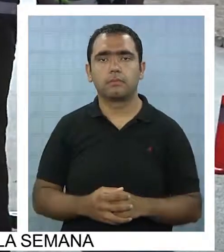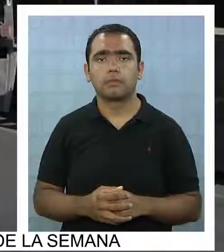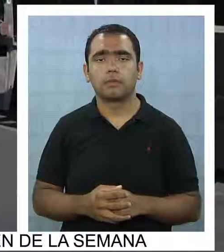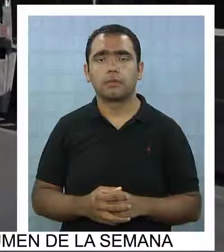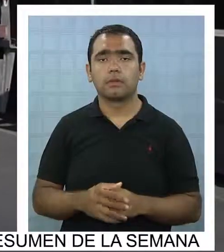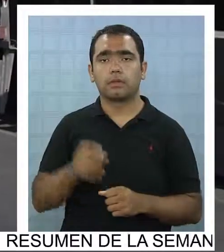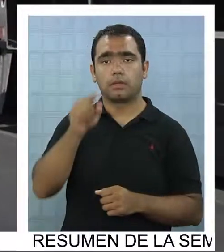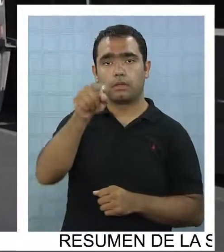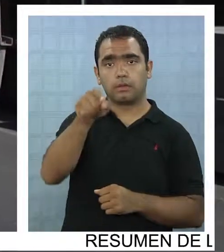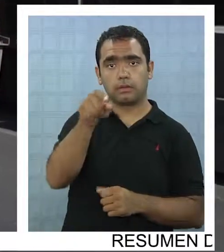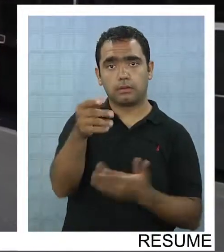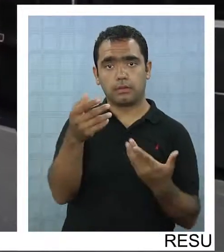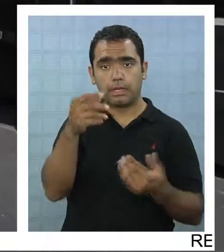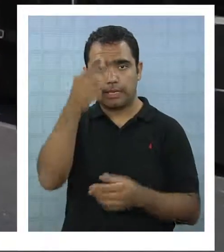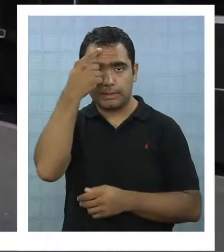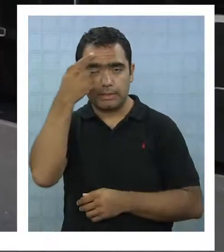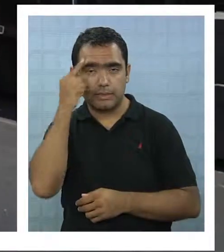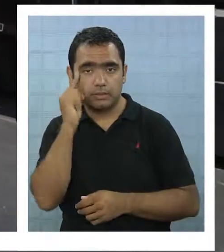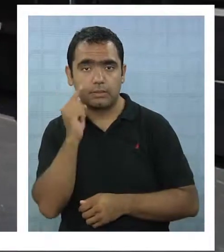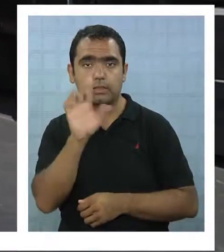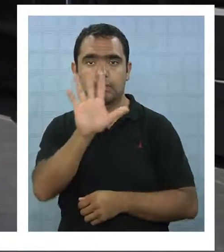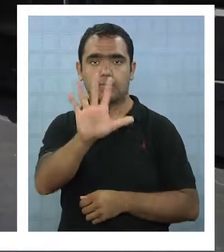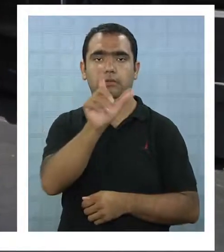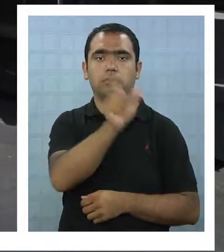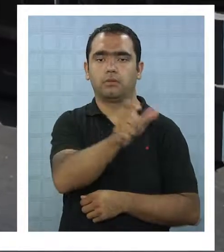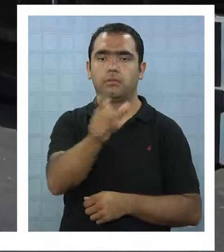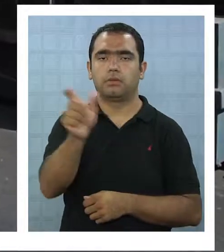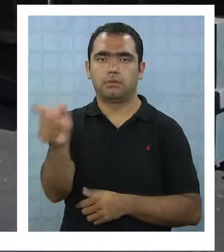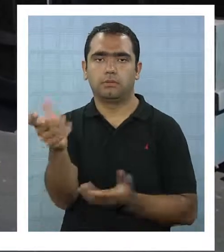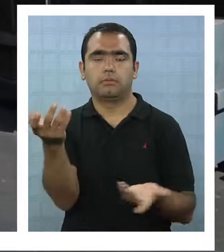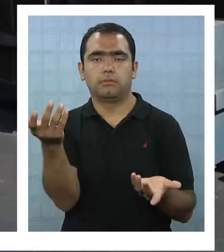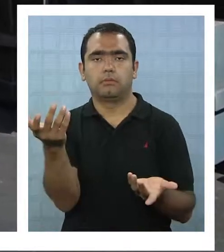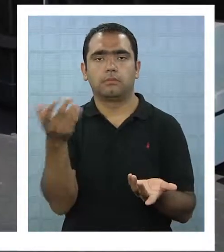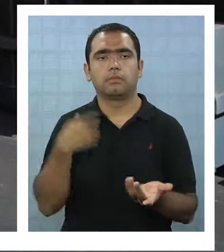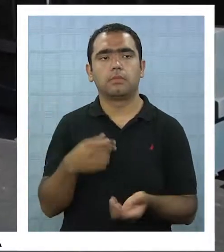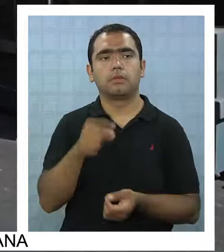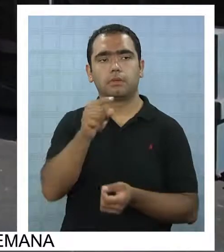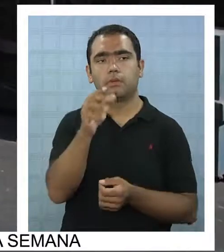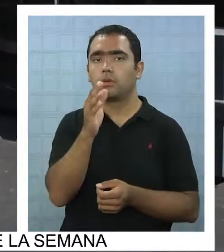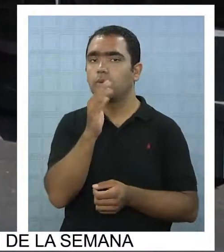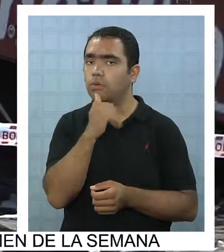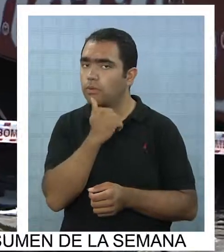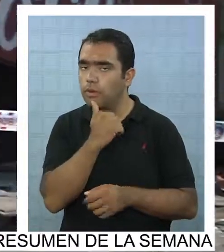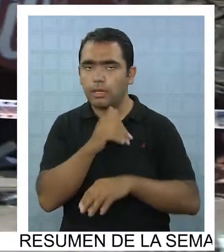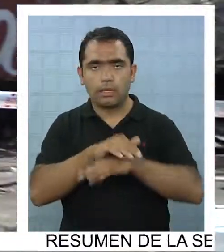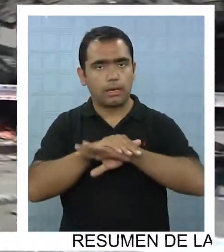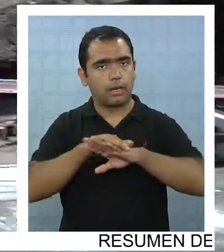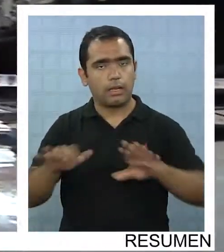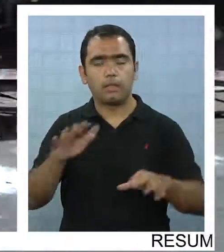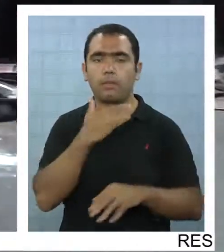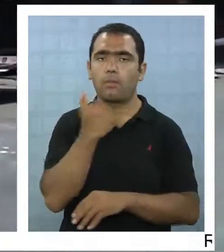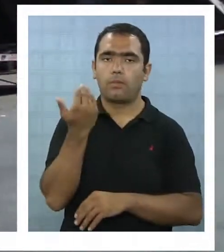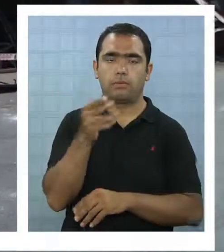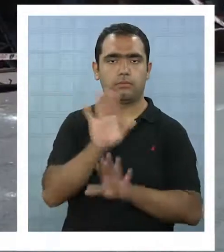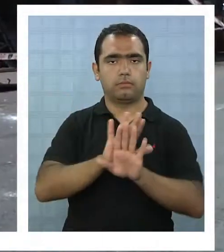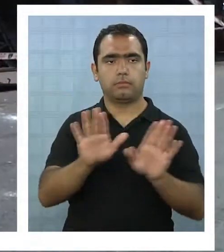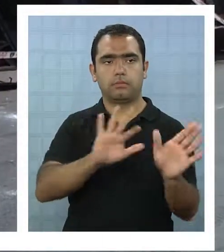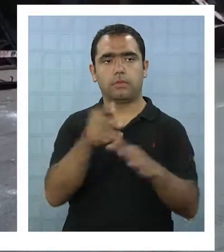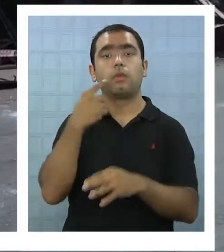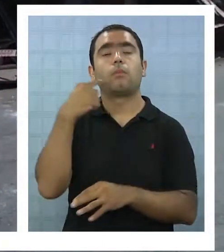lesionadas y no hay ninguna hasta el momento con riesgo vital. Una importante parte del restaurante Mamatila